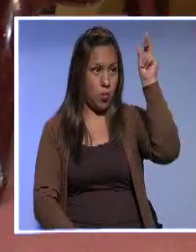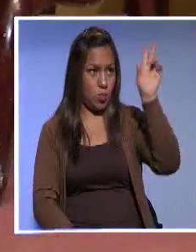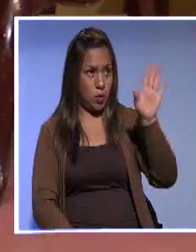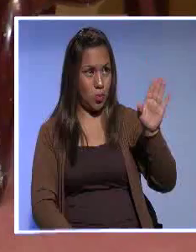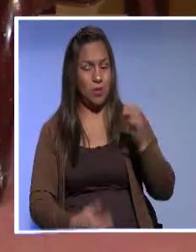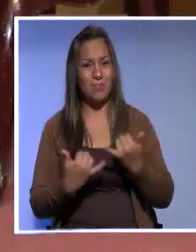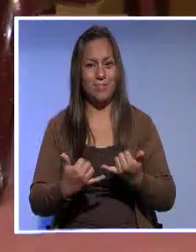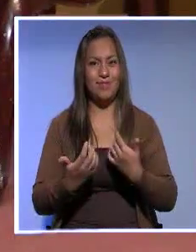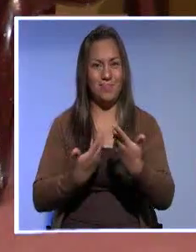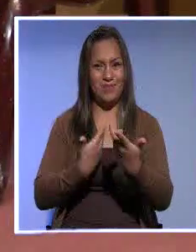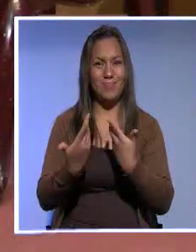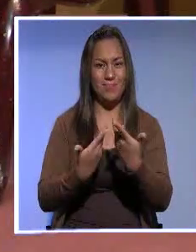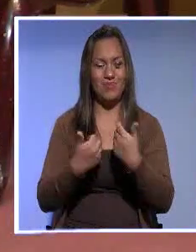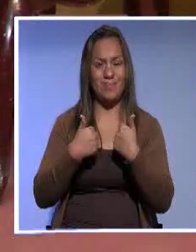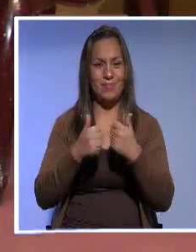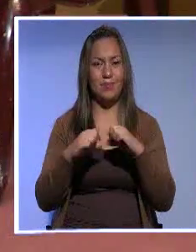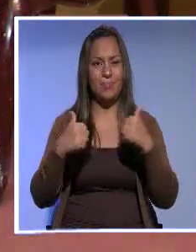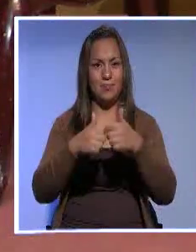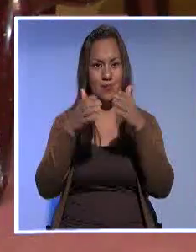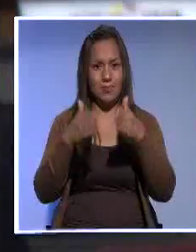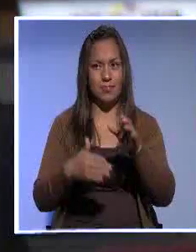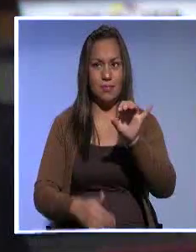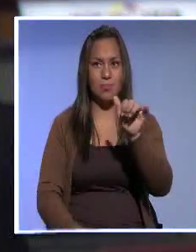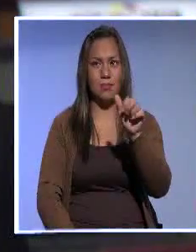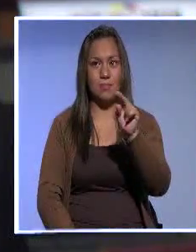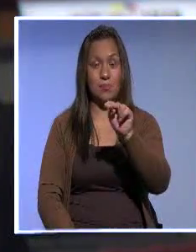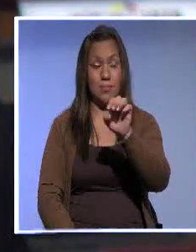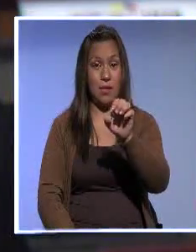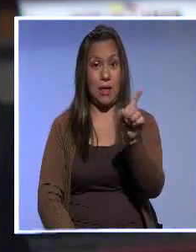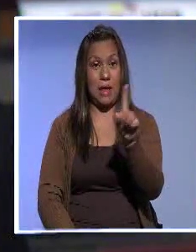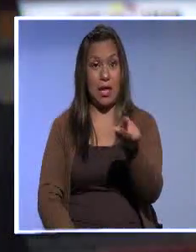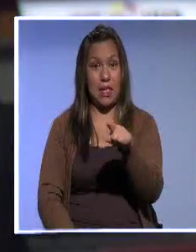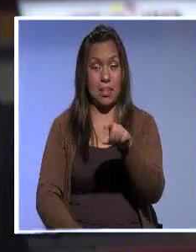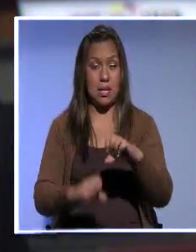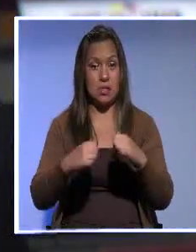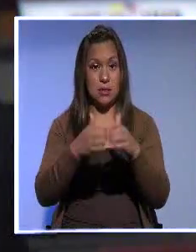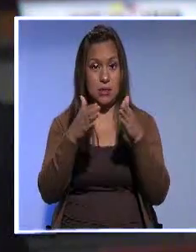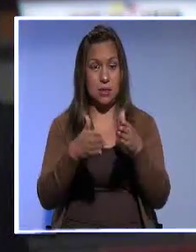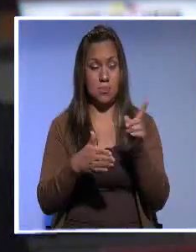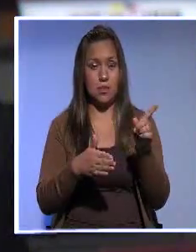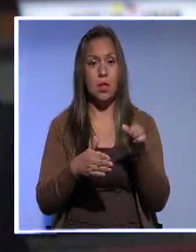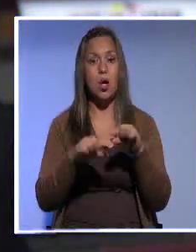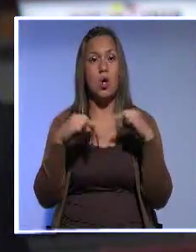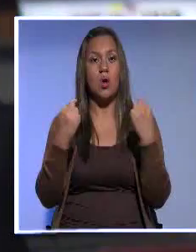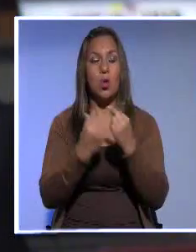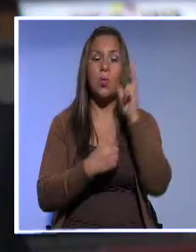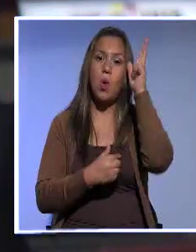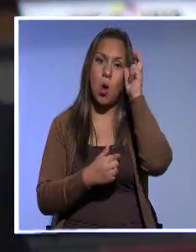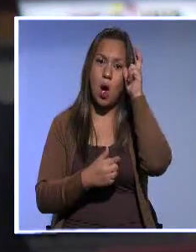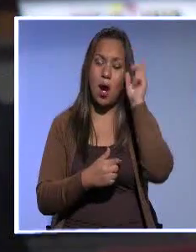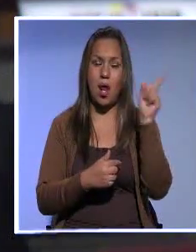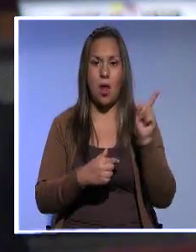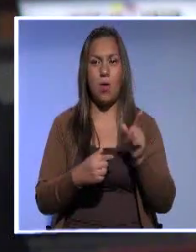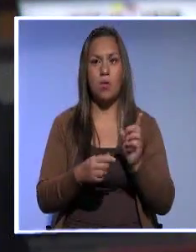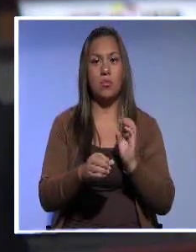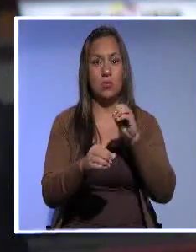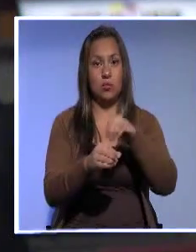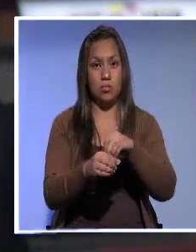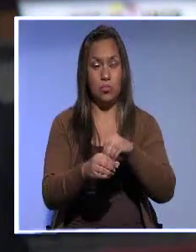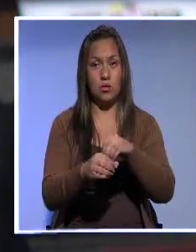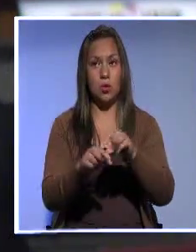acompañado en este espacio. amable. El asambleísta Henry Llanes, asambleísta por el Movimiento Creo Integrante de la Comisión de los Derechos de los